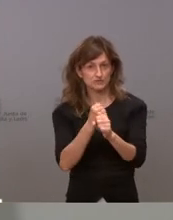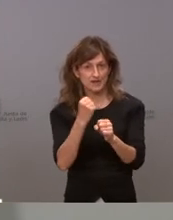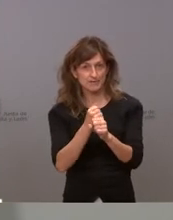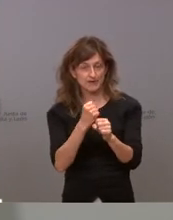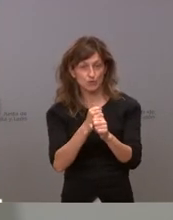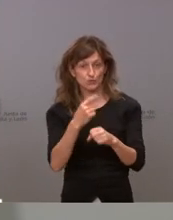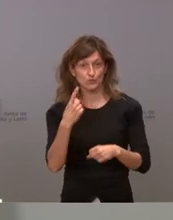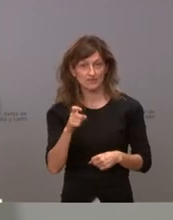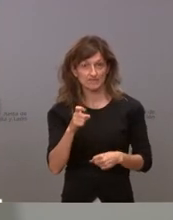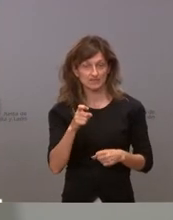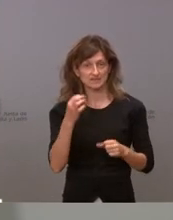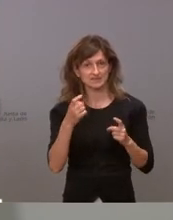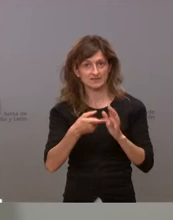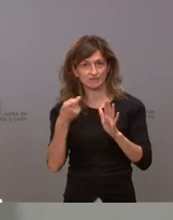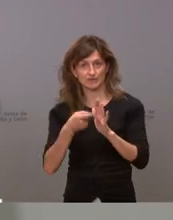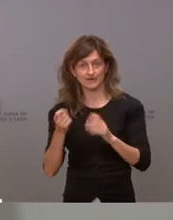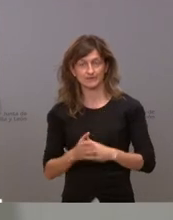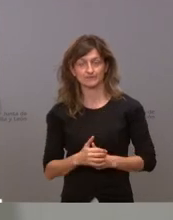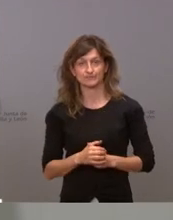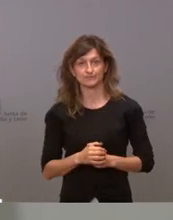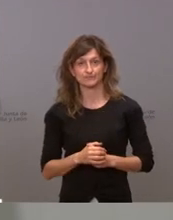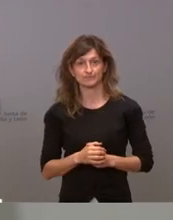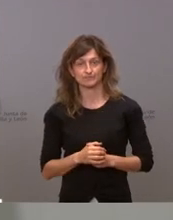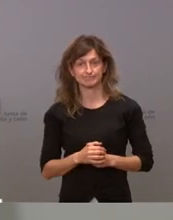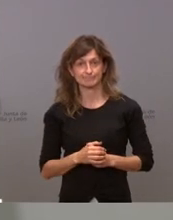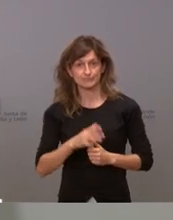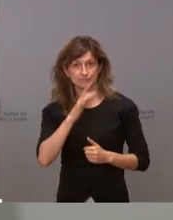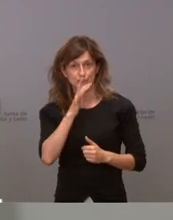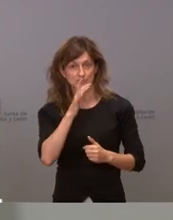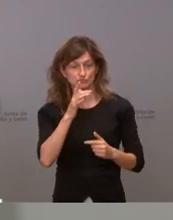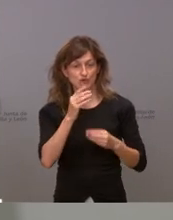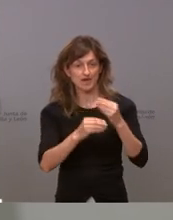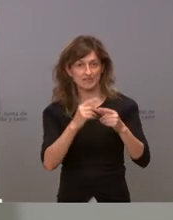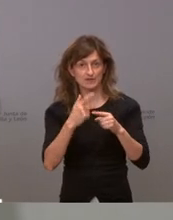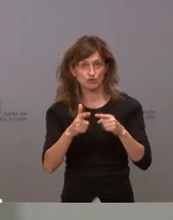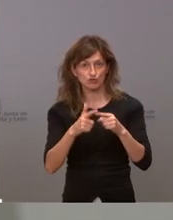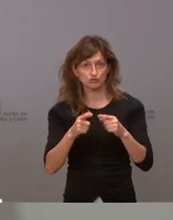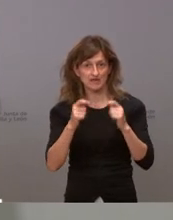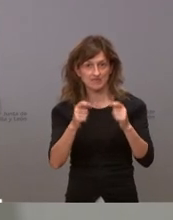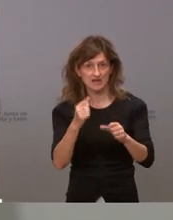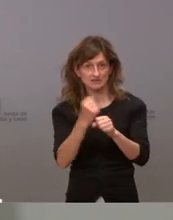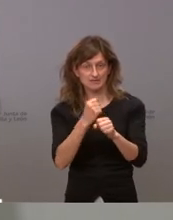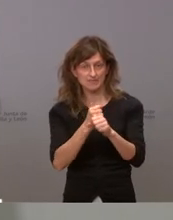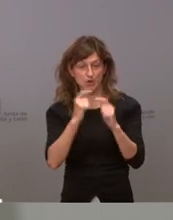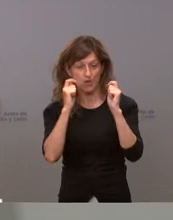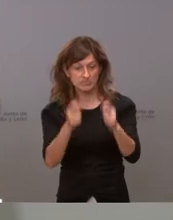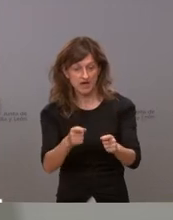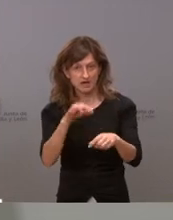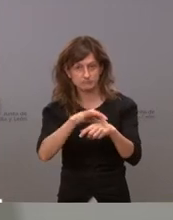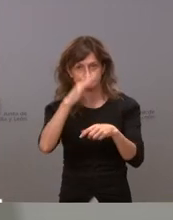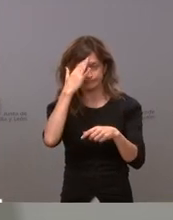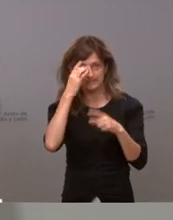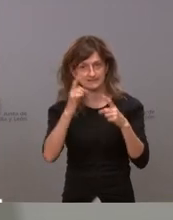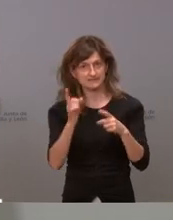innecesaria posible por eso vamos a intentar no hacer cosas que aumenten la sobrecarga de trabajo de nuestra atención